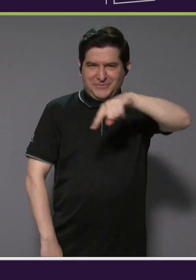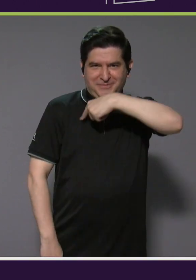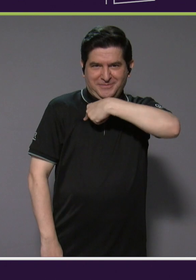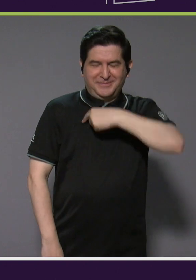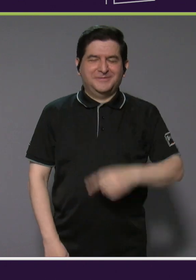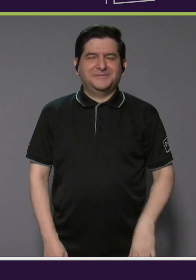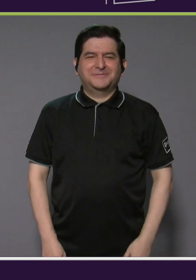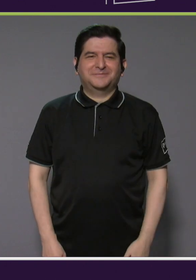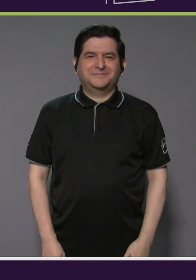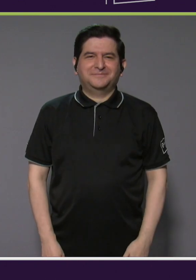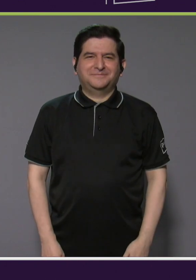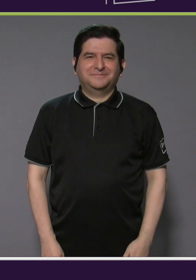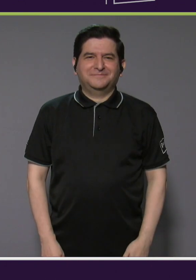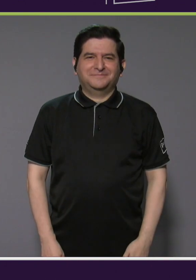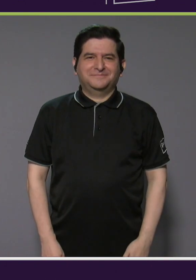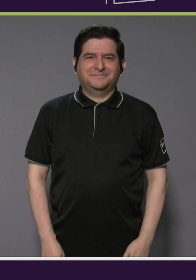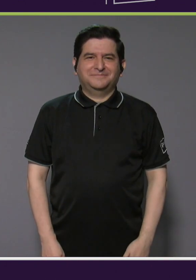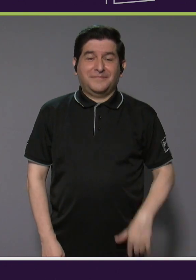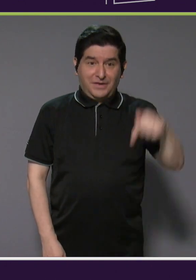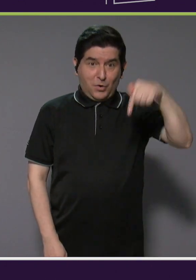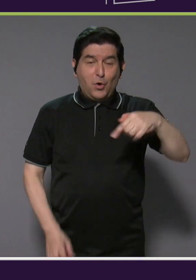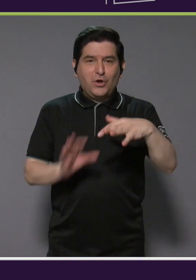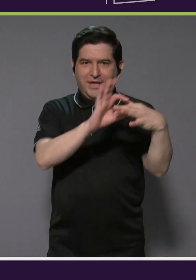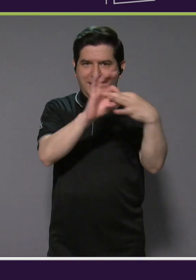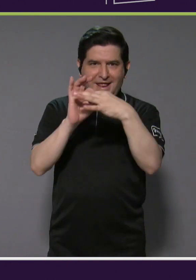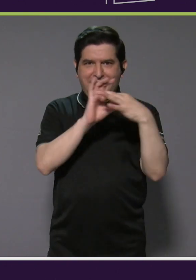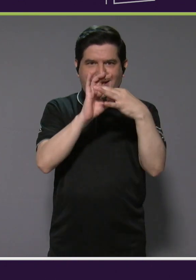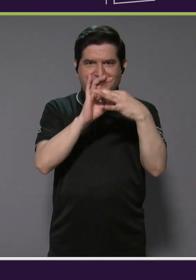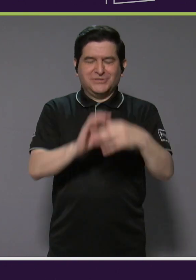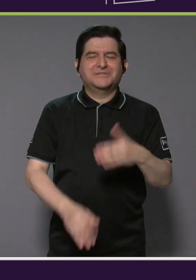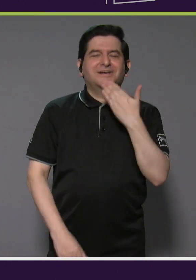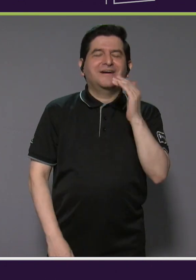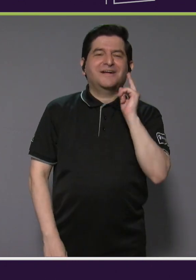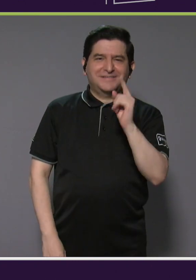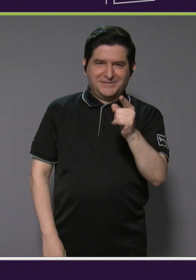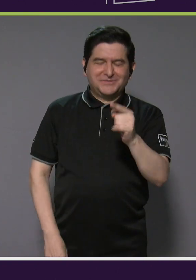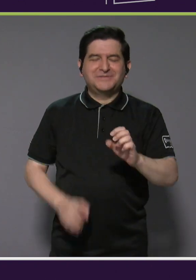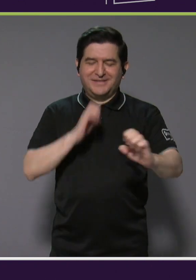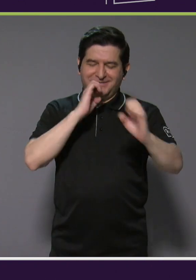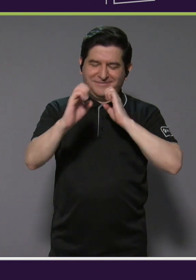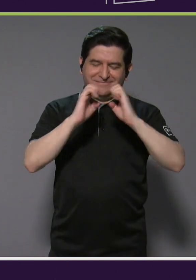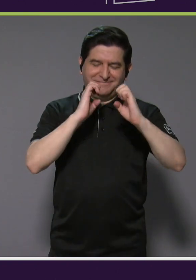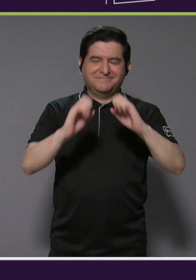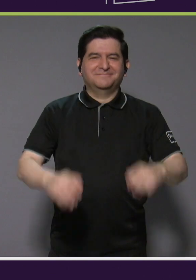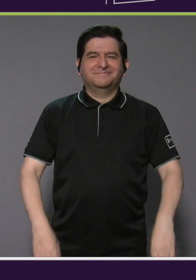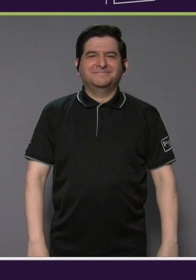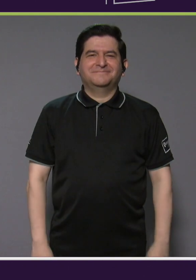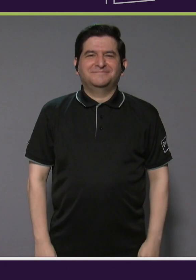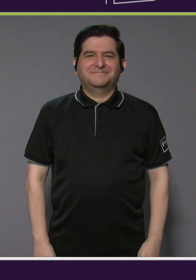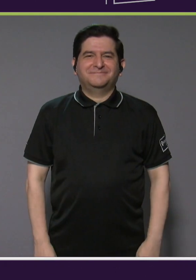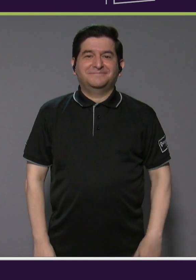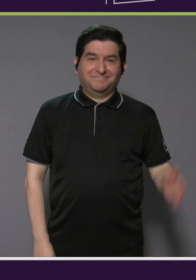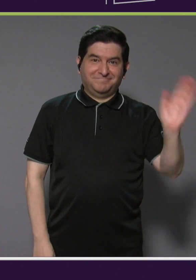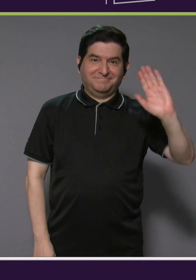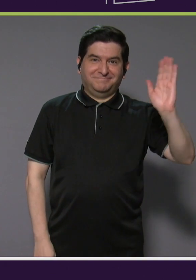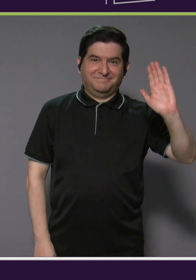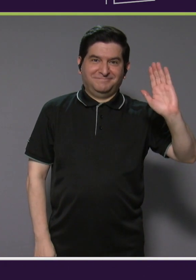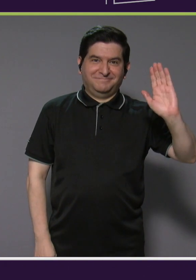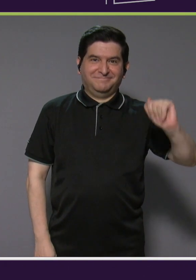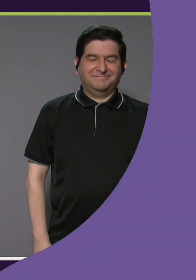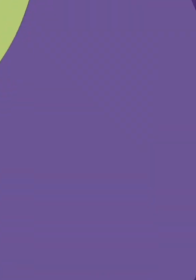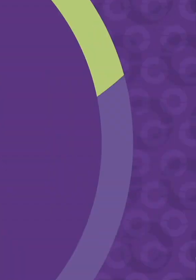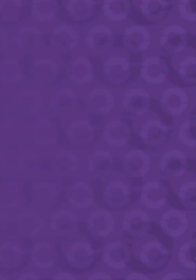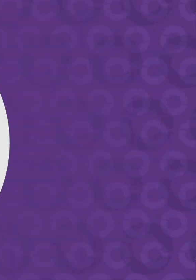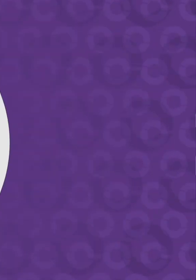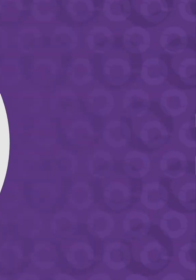hoy en Nexos. Gracias a ustedes por la entrevista. Gracias, chao. Chao.